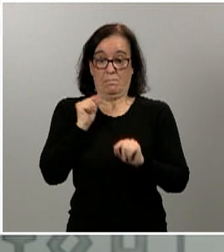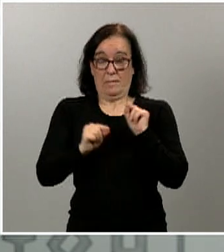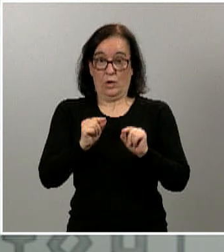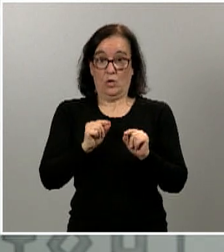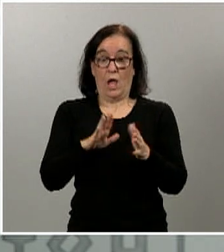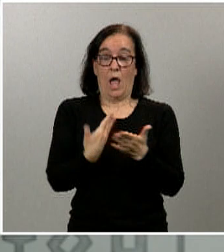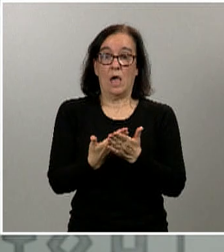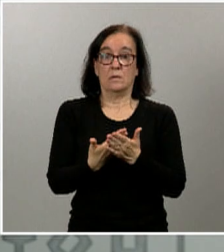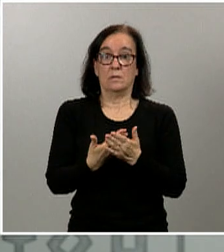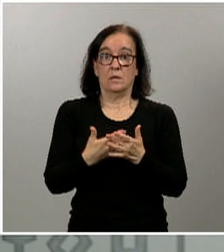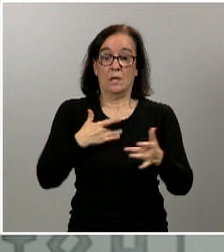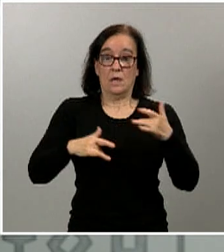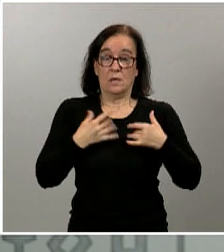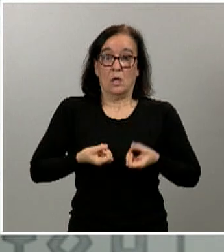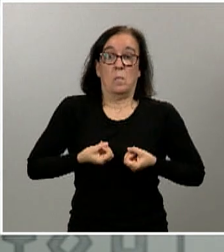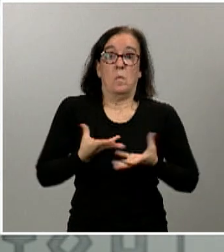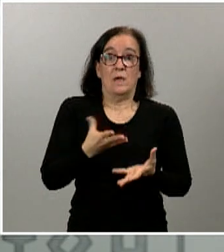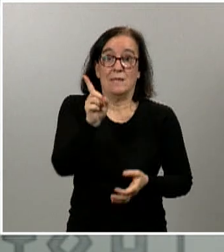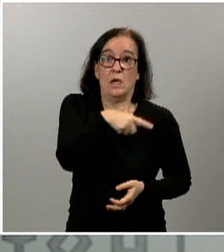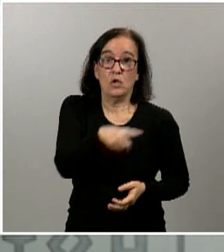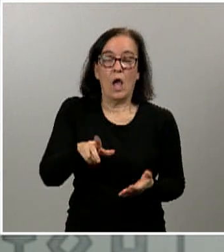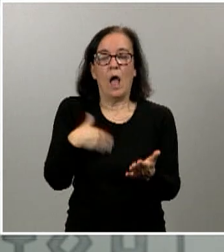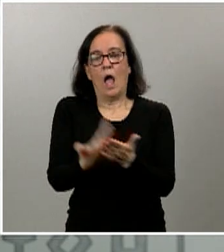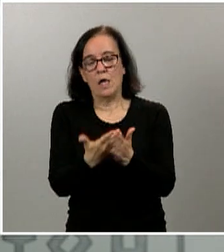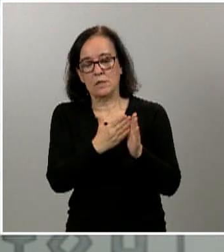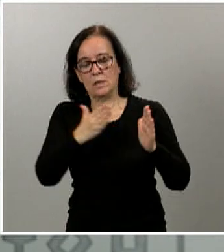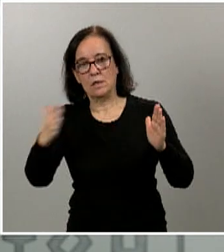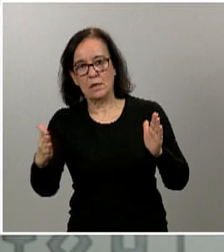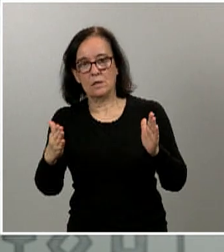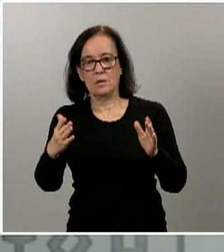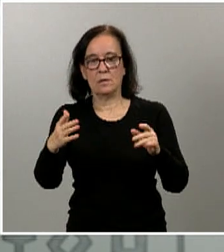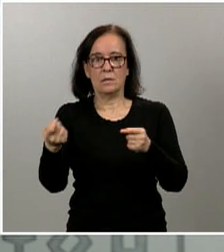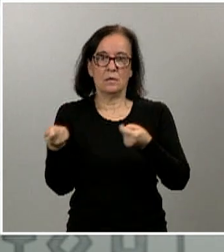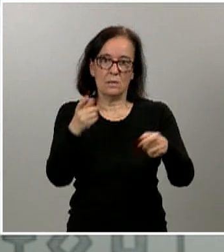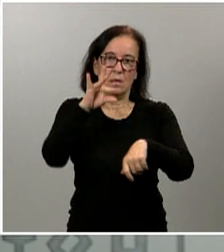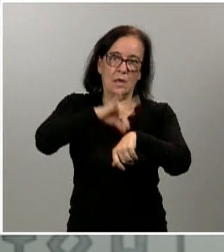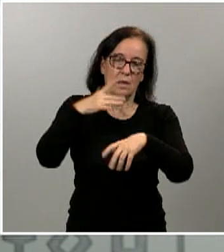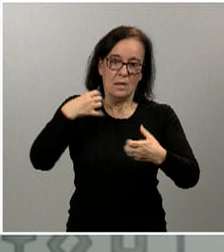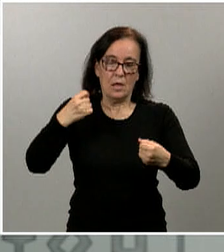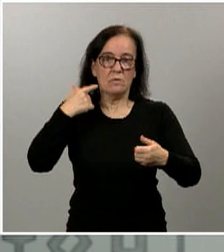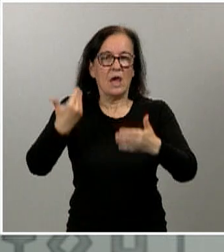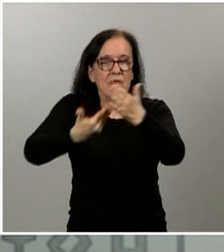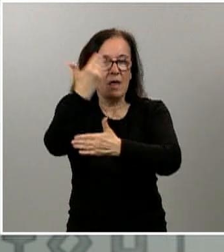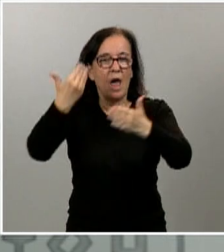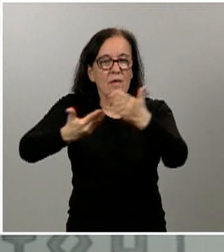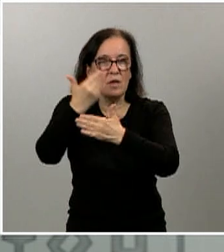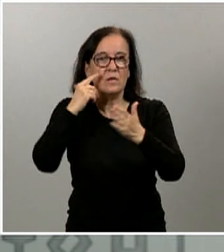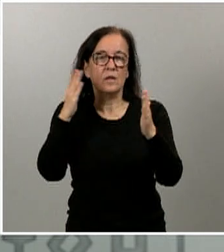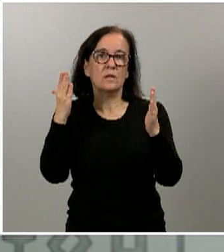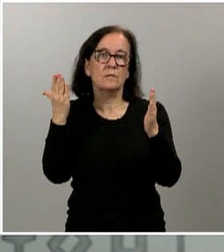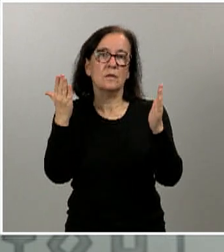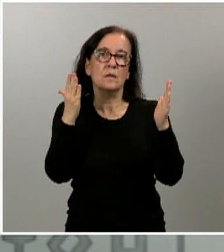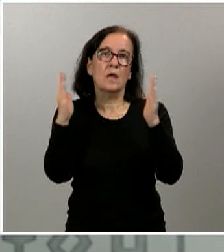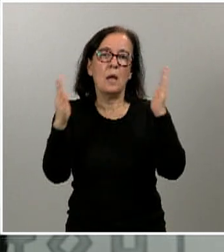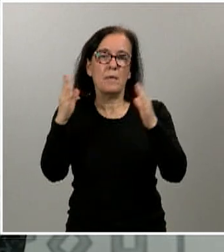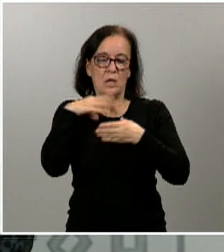o no síntomas, hasta que llega al sistema sanitario, van pasando una serie de días, porque el periodo de incubación puede ser un máximo